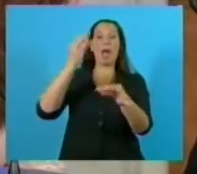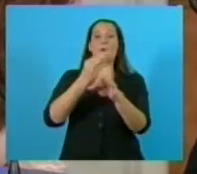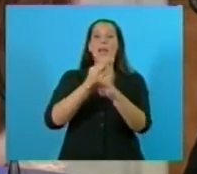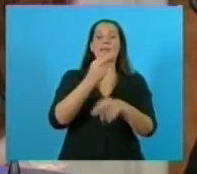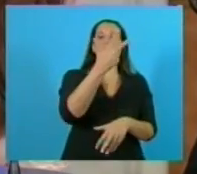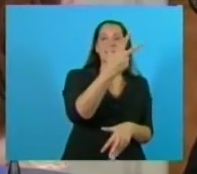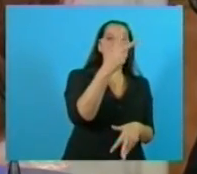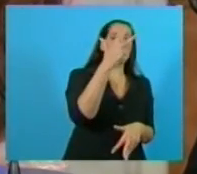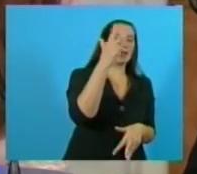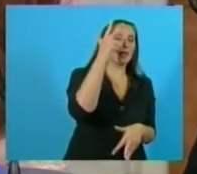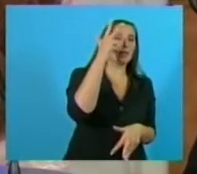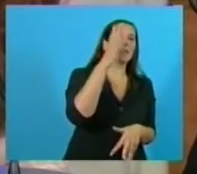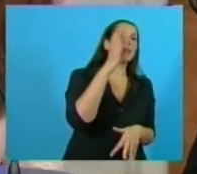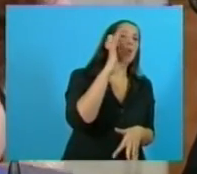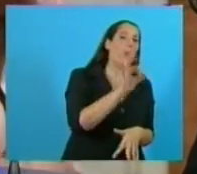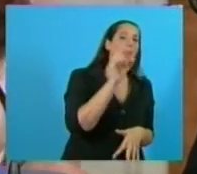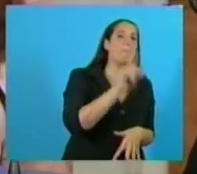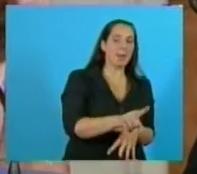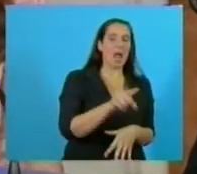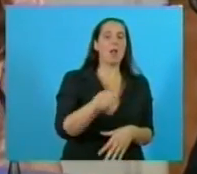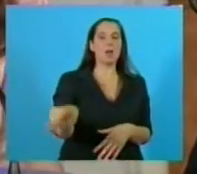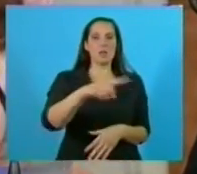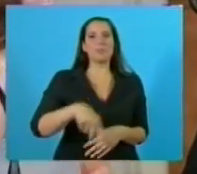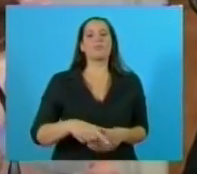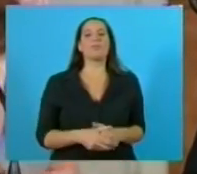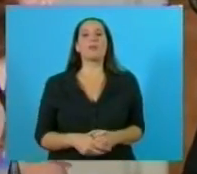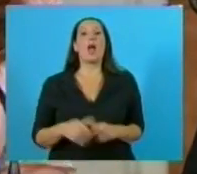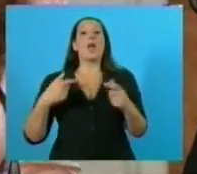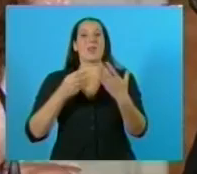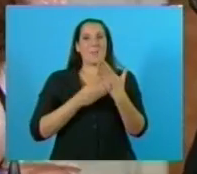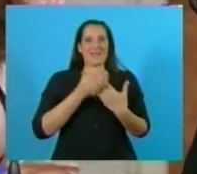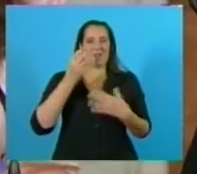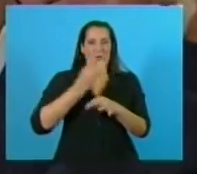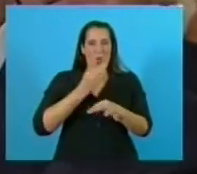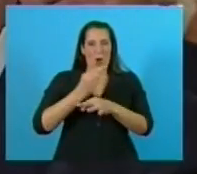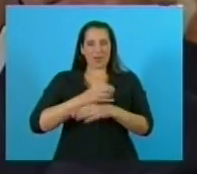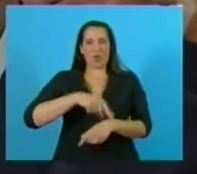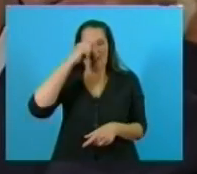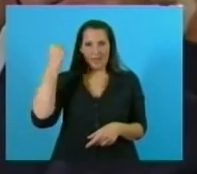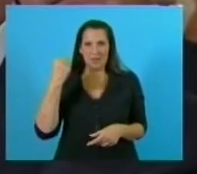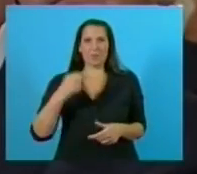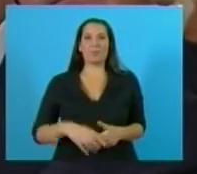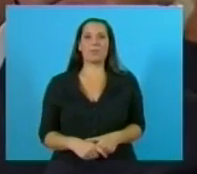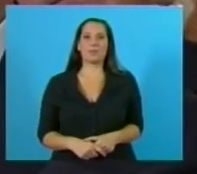en los programas gratuitos de formación docente del Ministerio de Educación de la Nación.